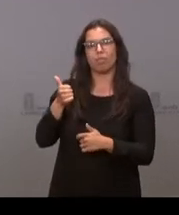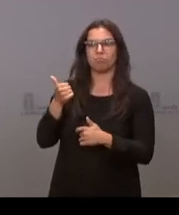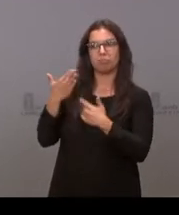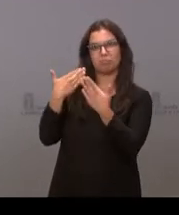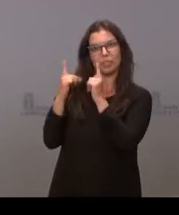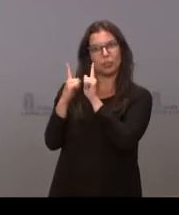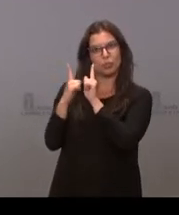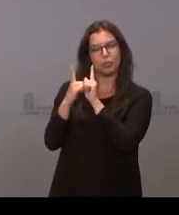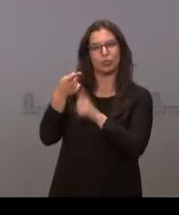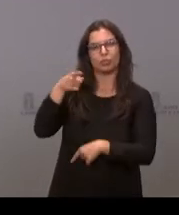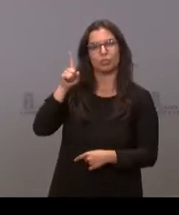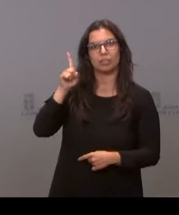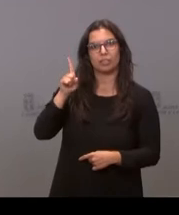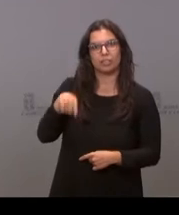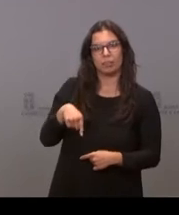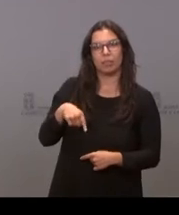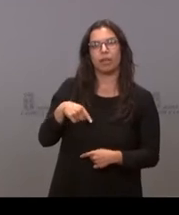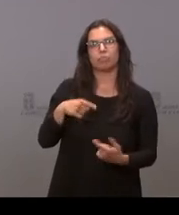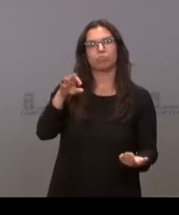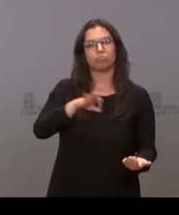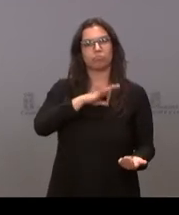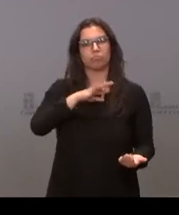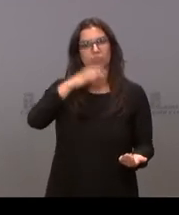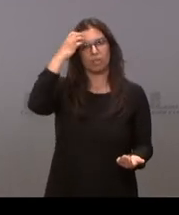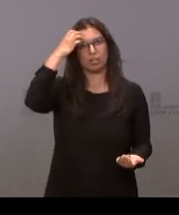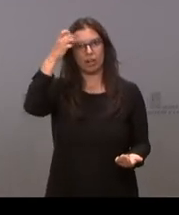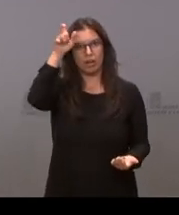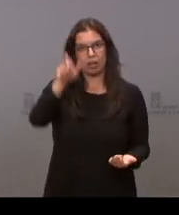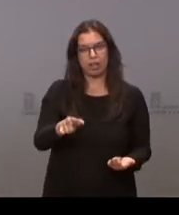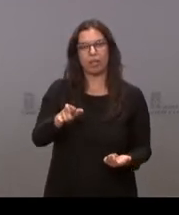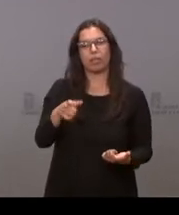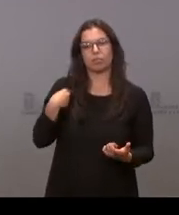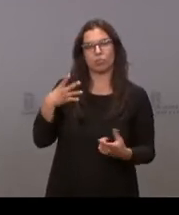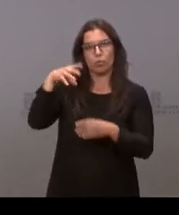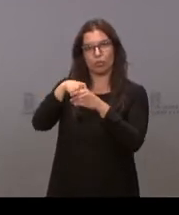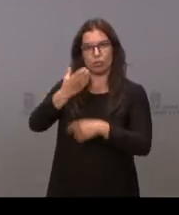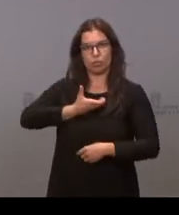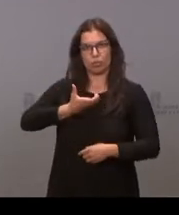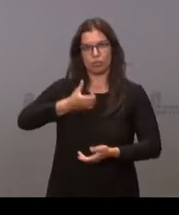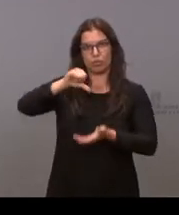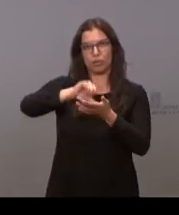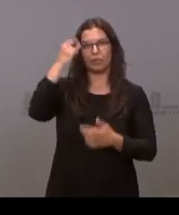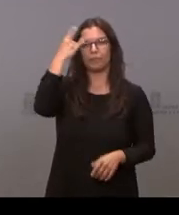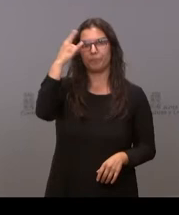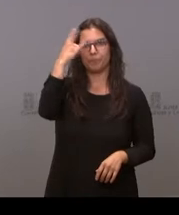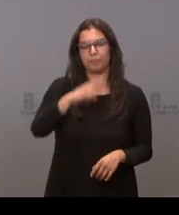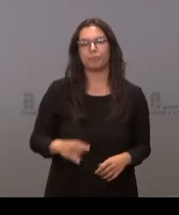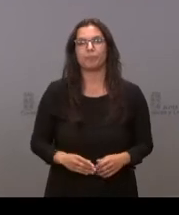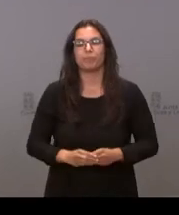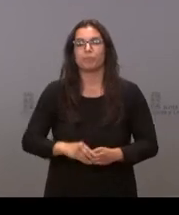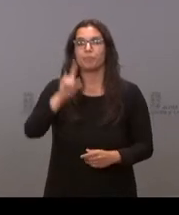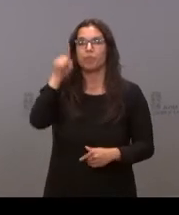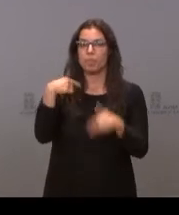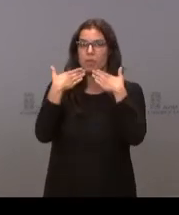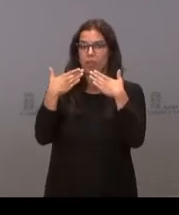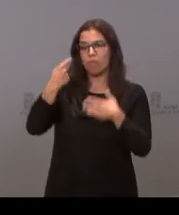breve encuentro también con su majestad el rey en el ayuntamiento, en el ayuntamiento de la ciudad de Salamanca. Agradecer también al